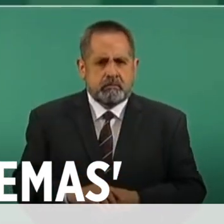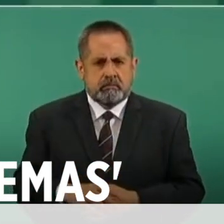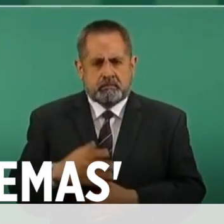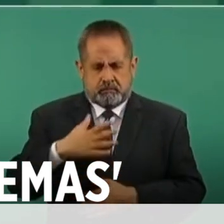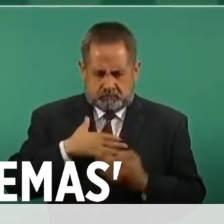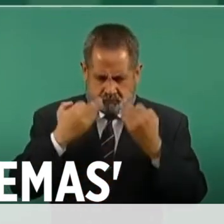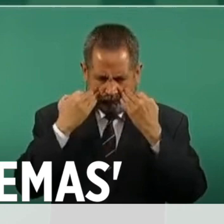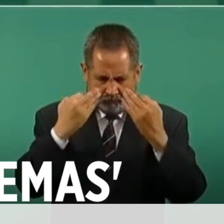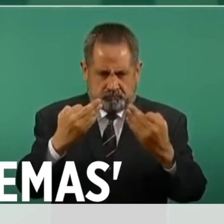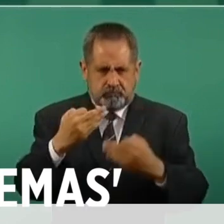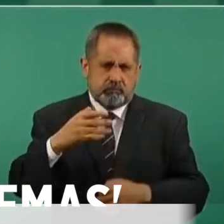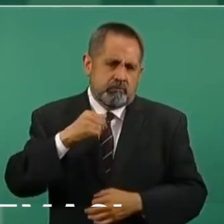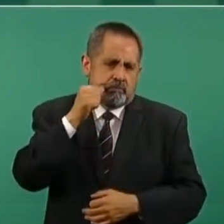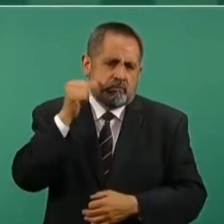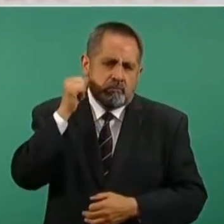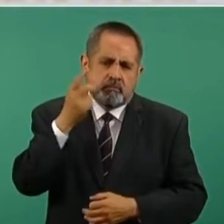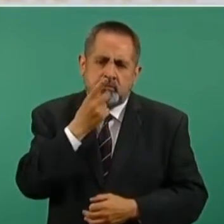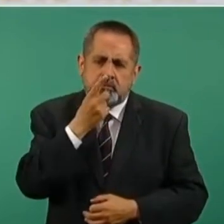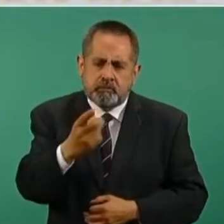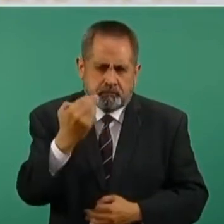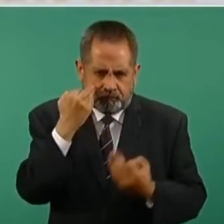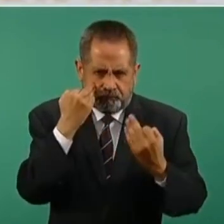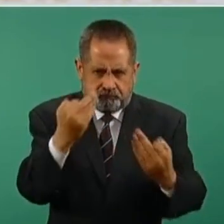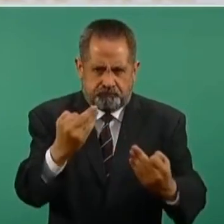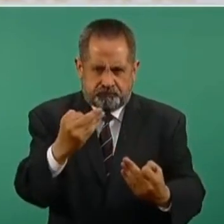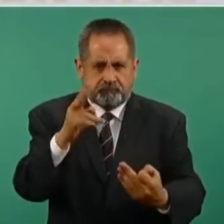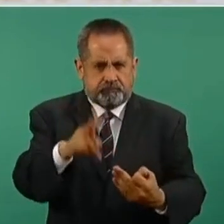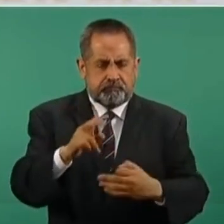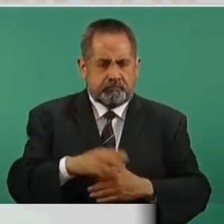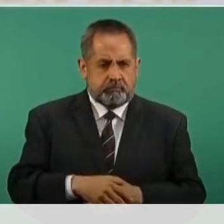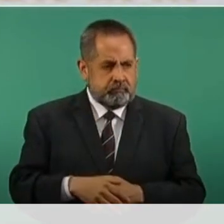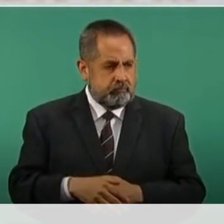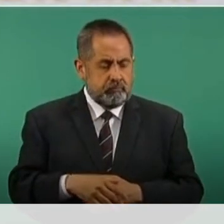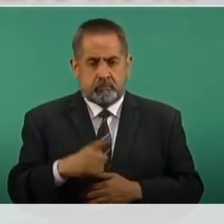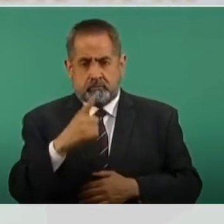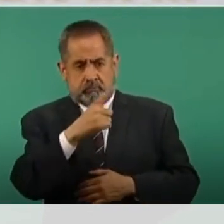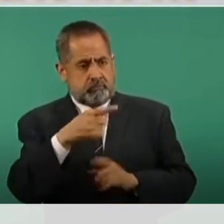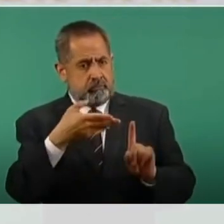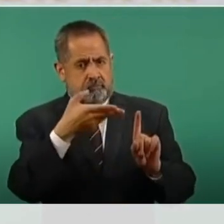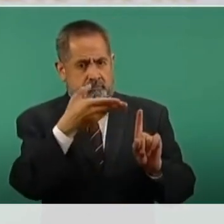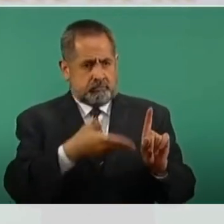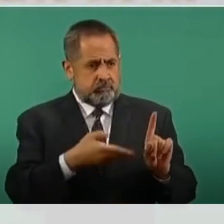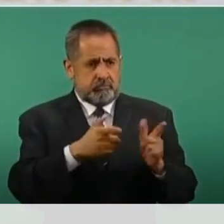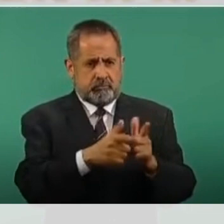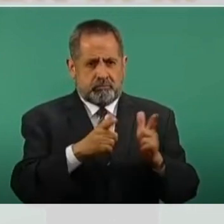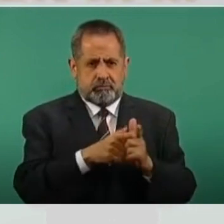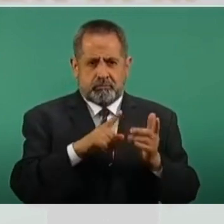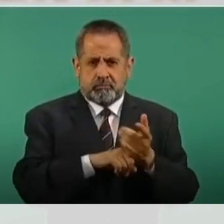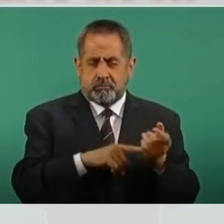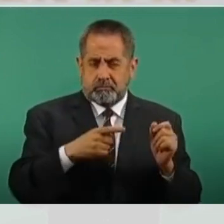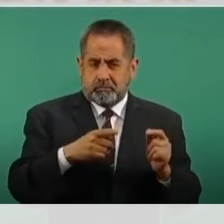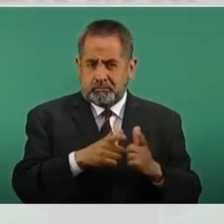consta es lo que dije ayer, de que un señor de esta brigada